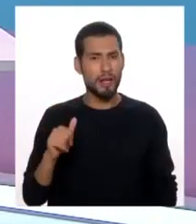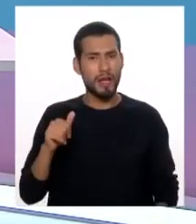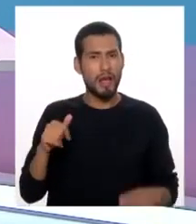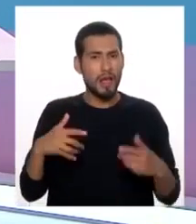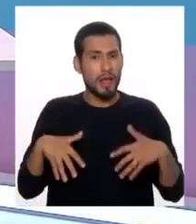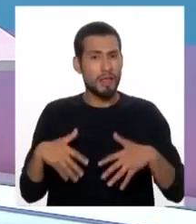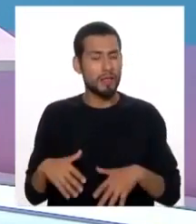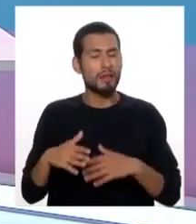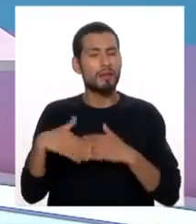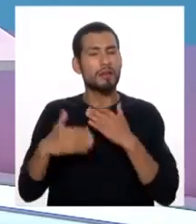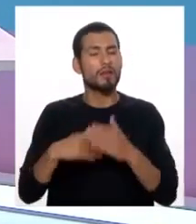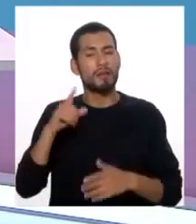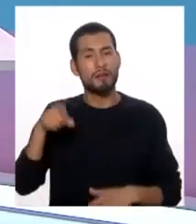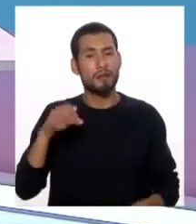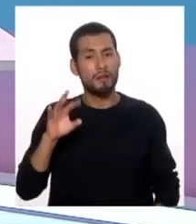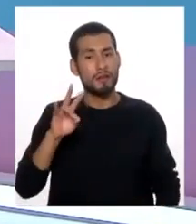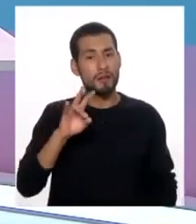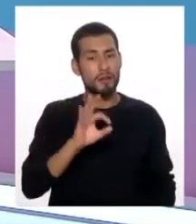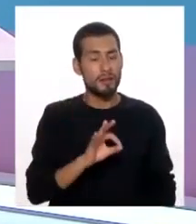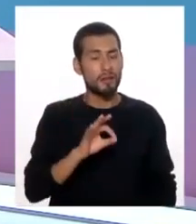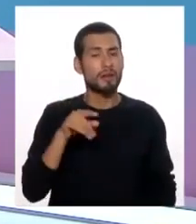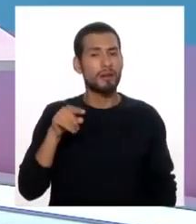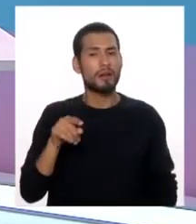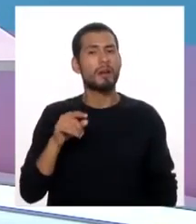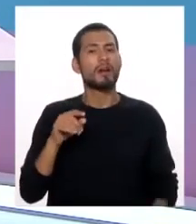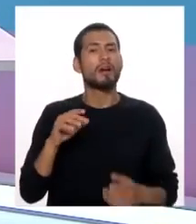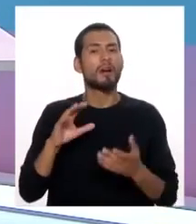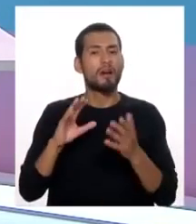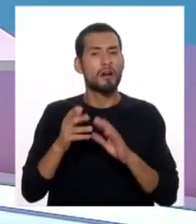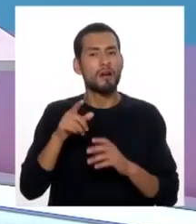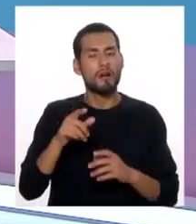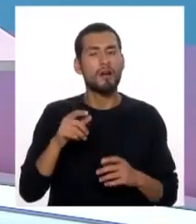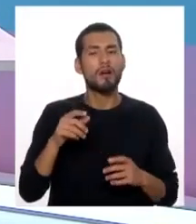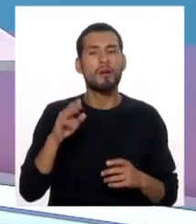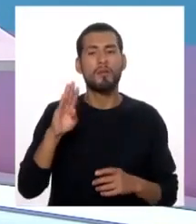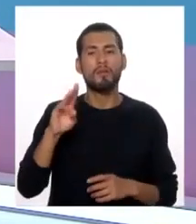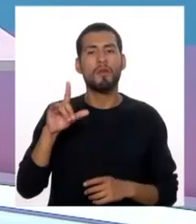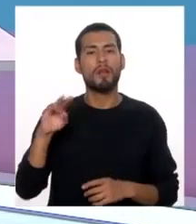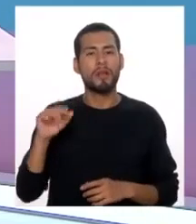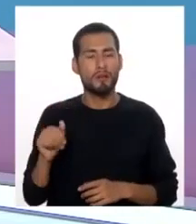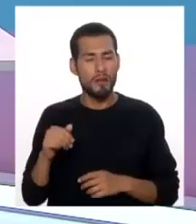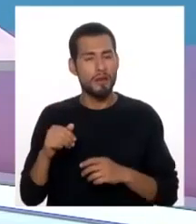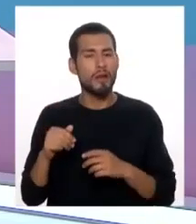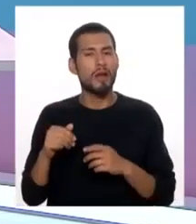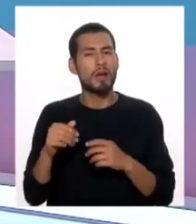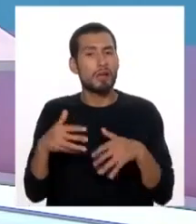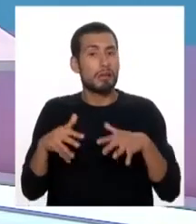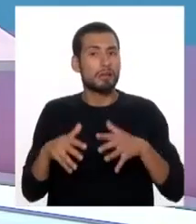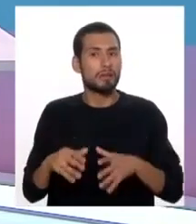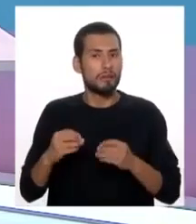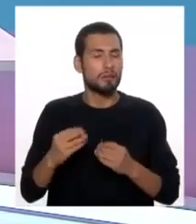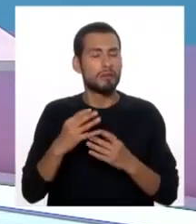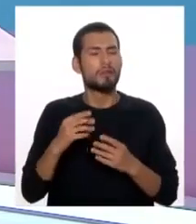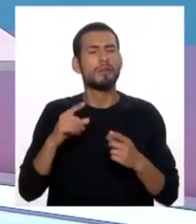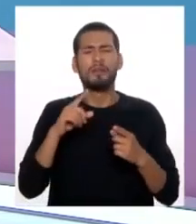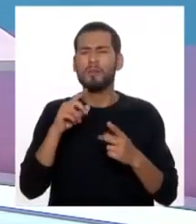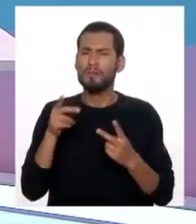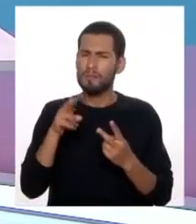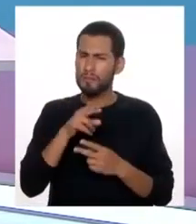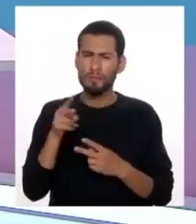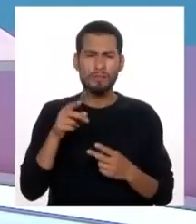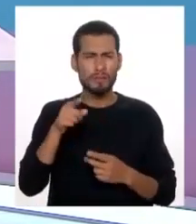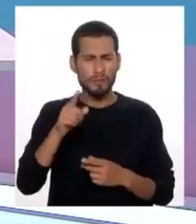Luego ya para 1979 se acuña el término bulimia nerviosa. Y hay que tomar varios temas alrededor,